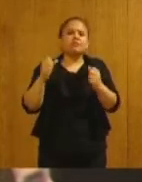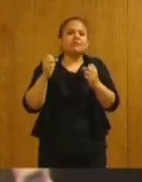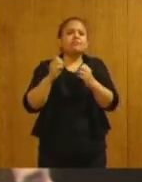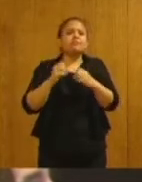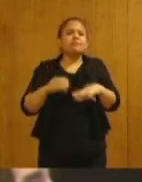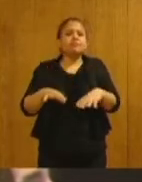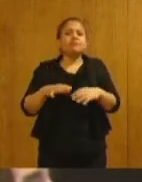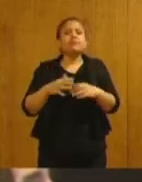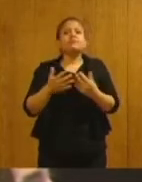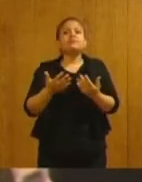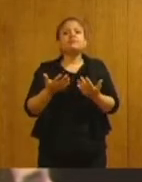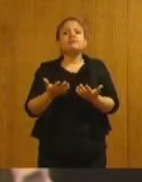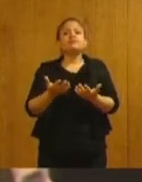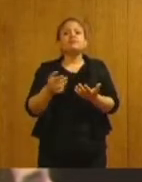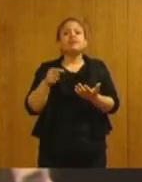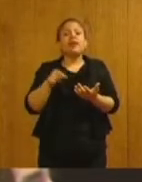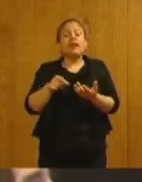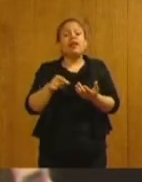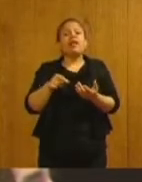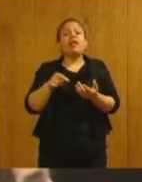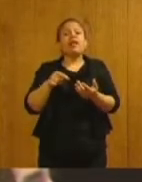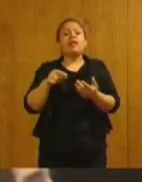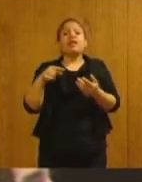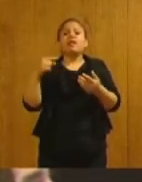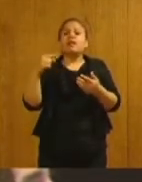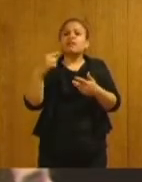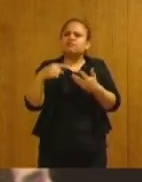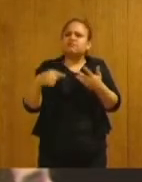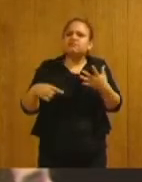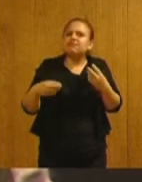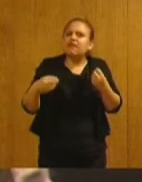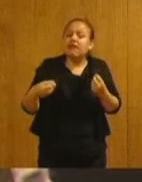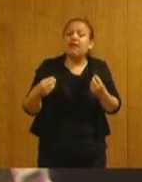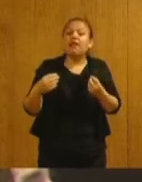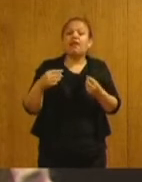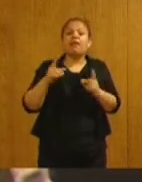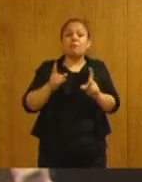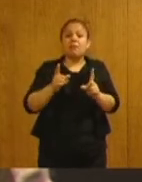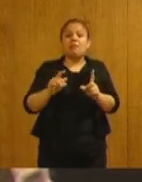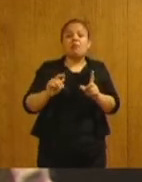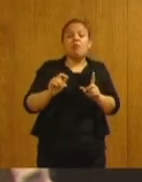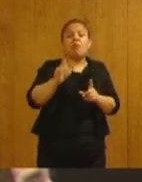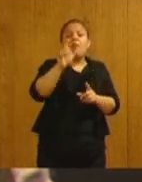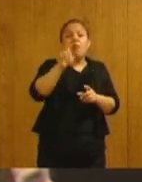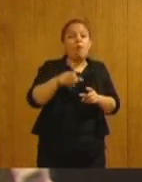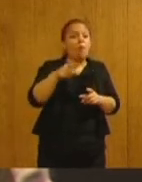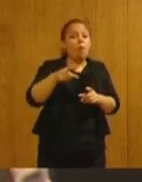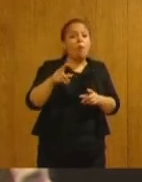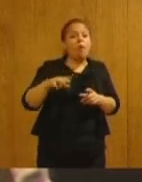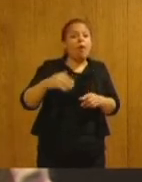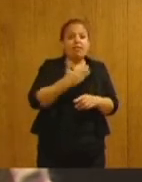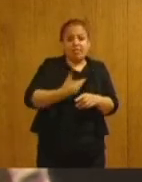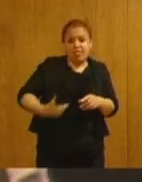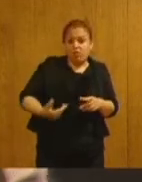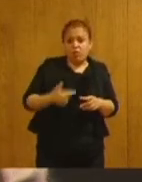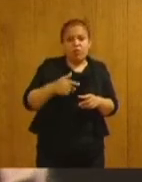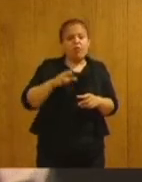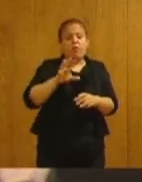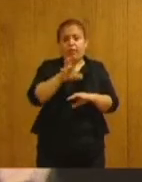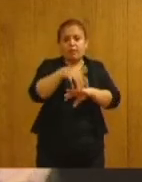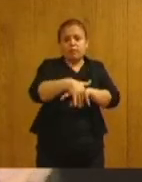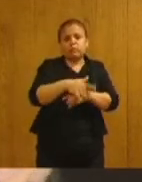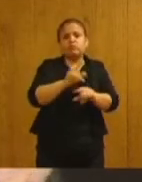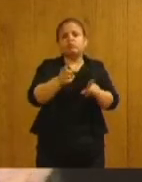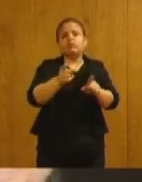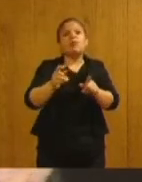Y aquí quiero referirme a esas múltiples gestiones de vuelta que hablábamos hoy, y que no solamente el gobernador hizo las